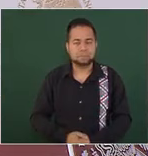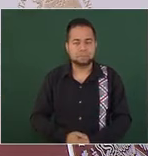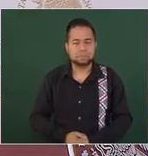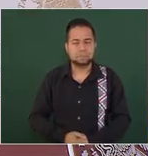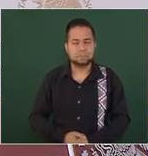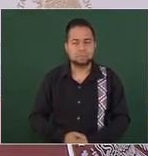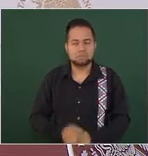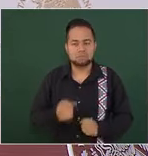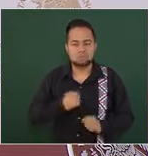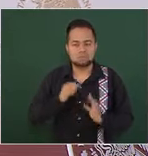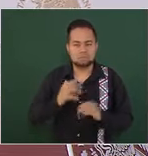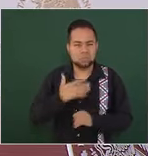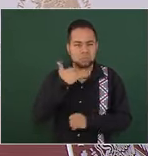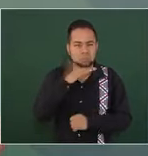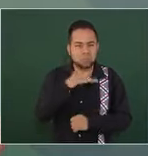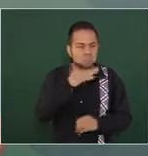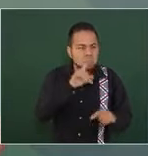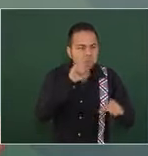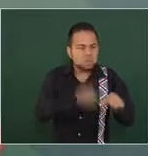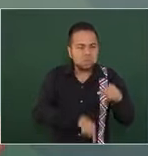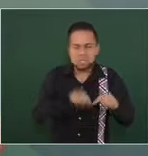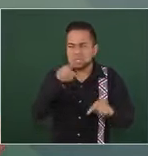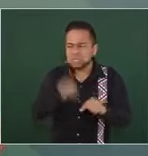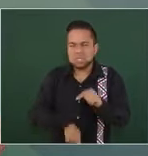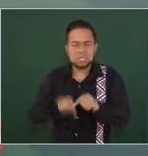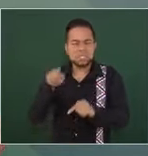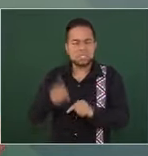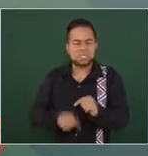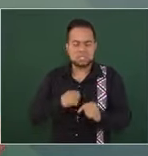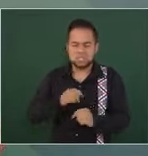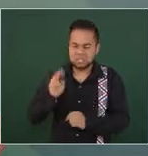combatido la corrupción desde